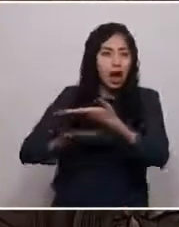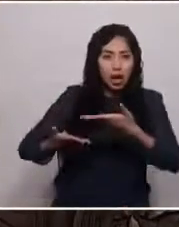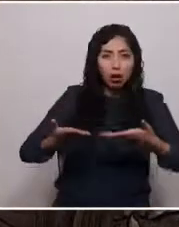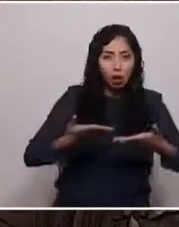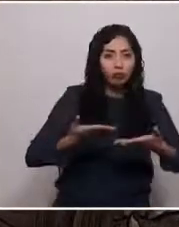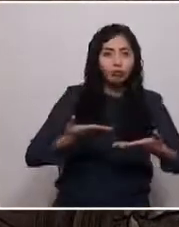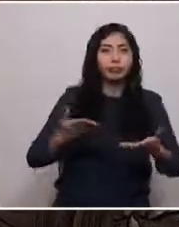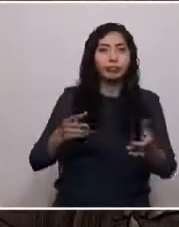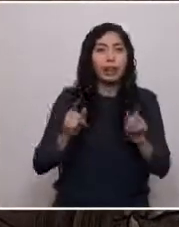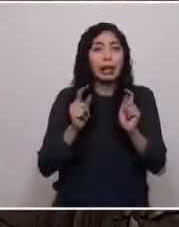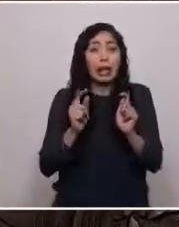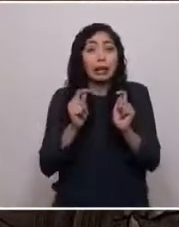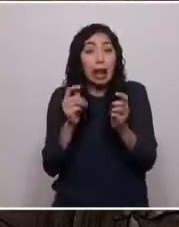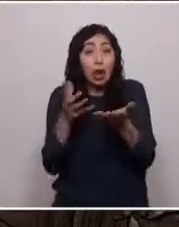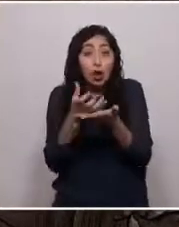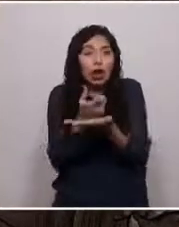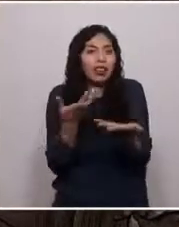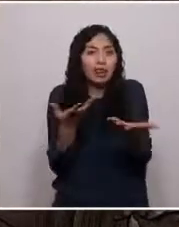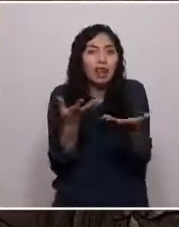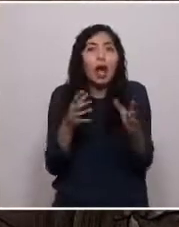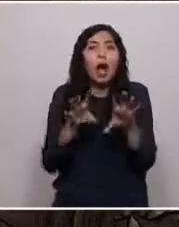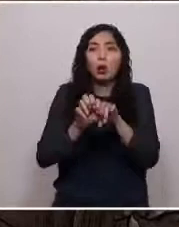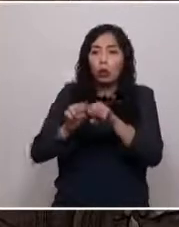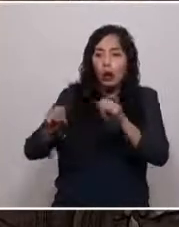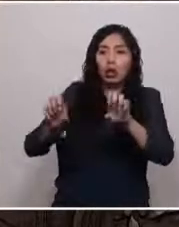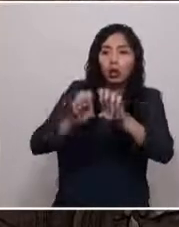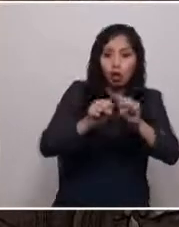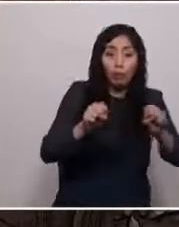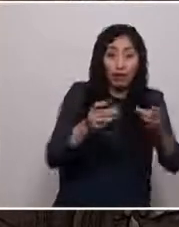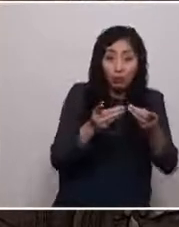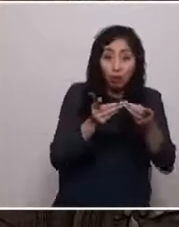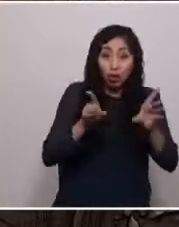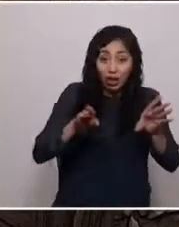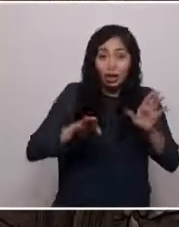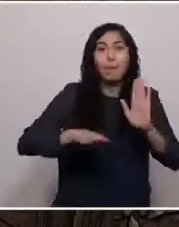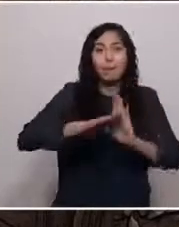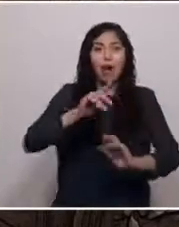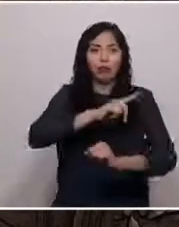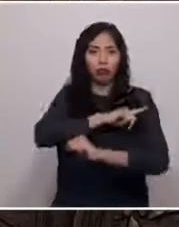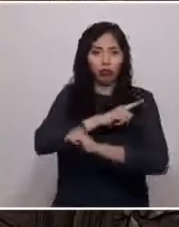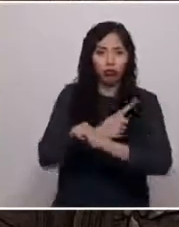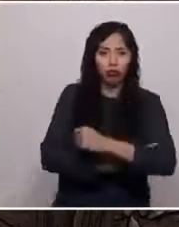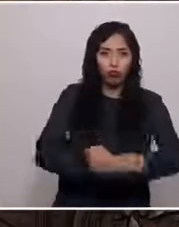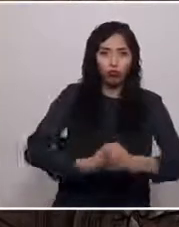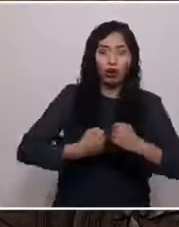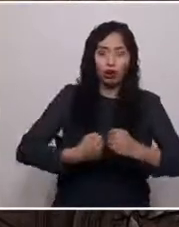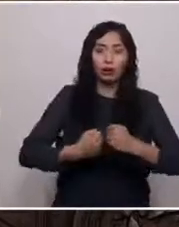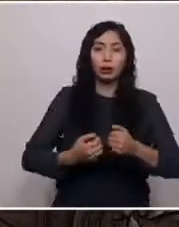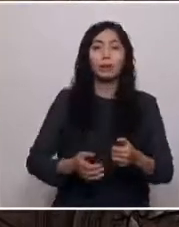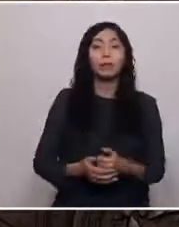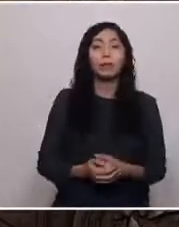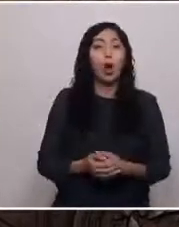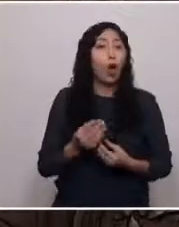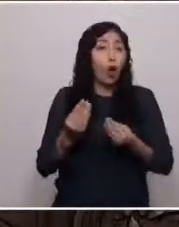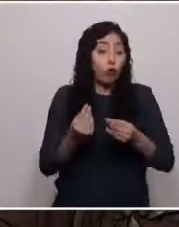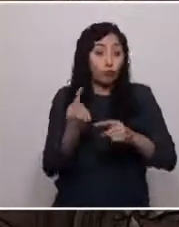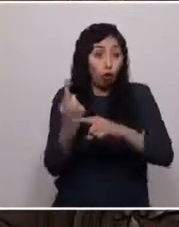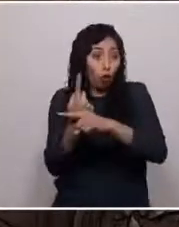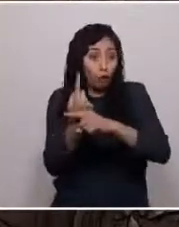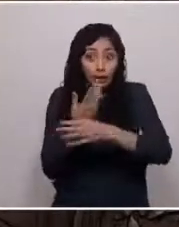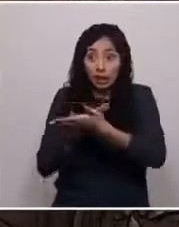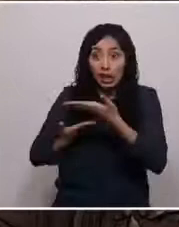como un medio de fortalecimiento de la democracia. Como es obvio, el diálogo consiste en una